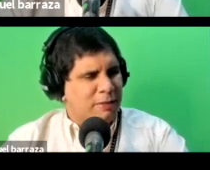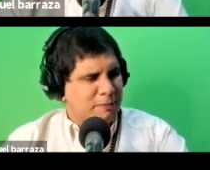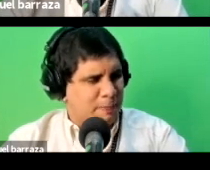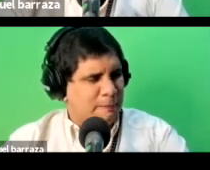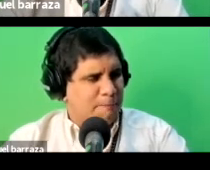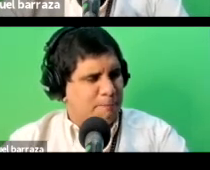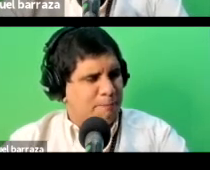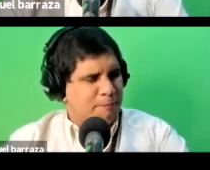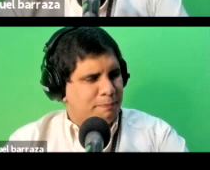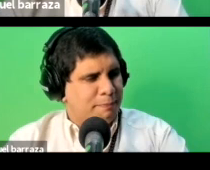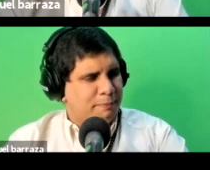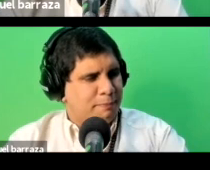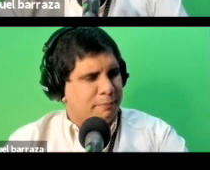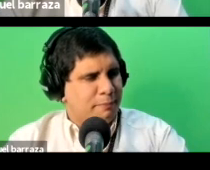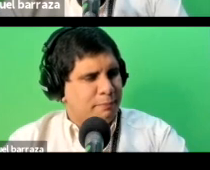descripción.